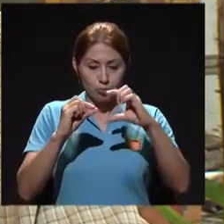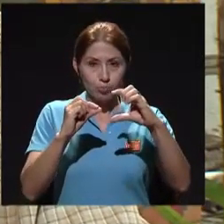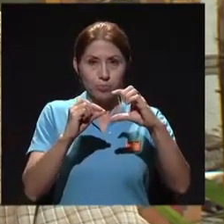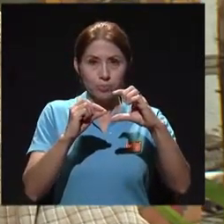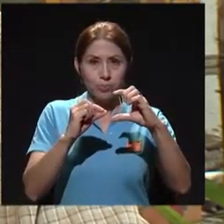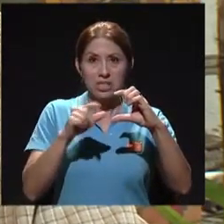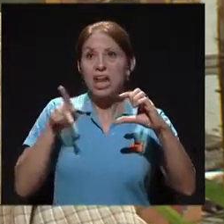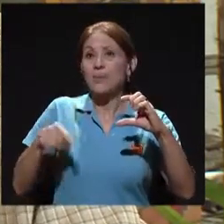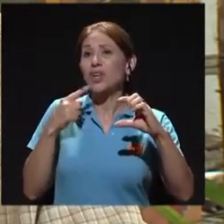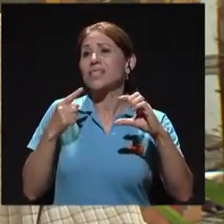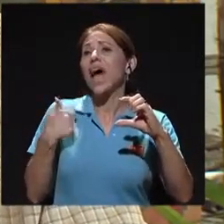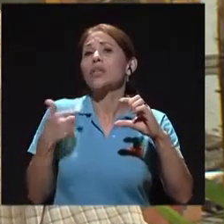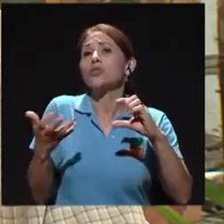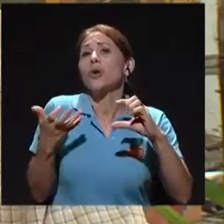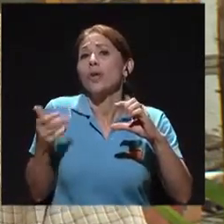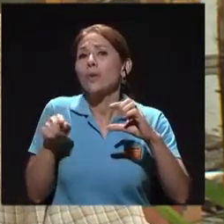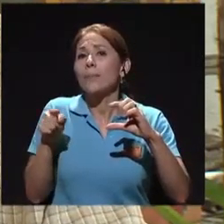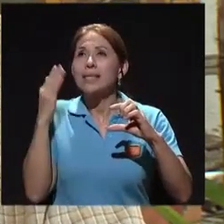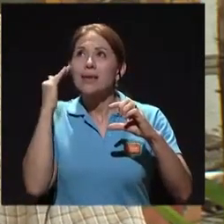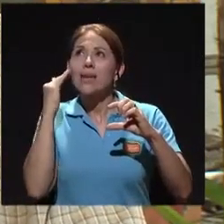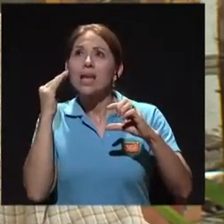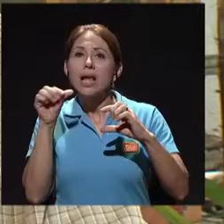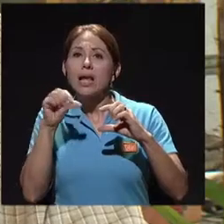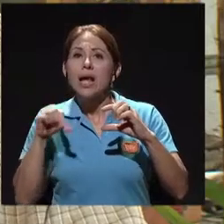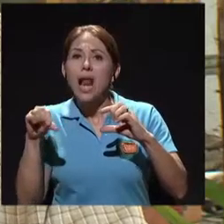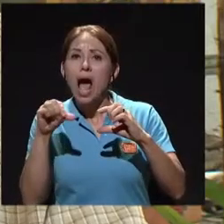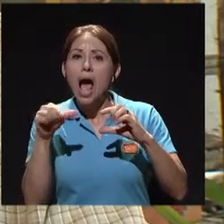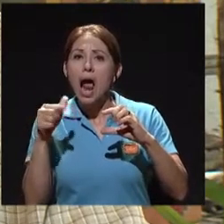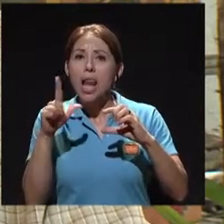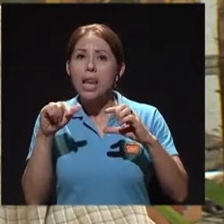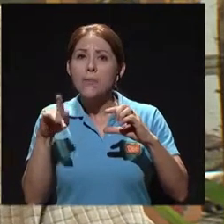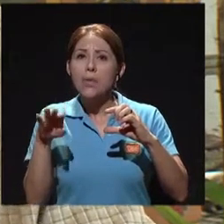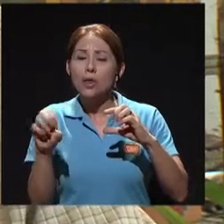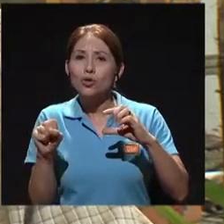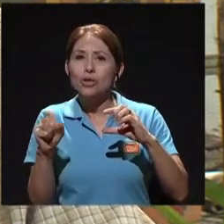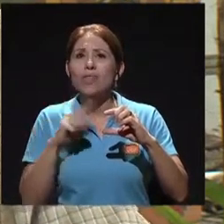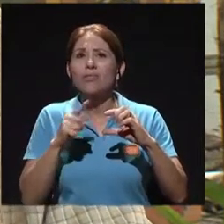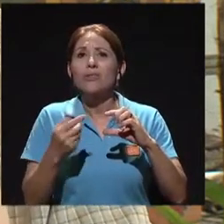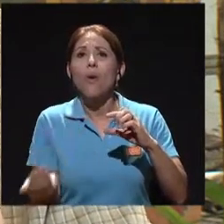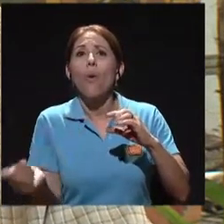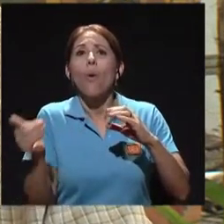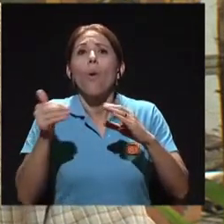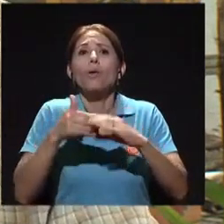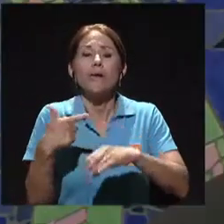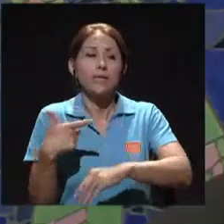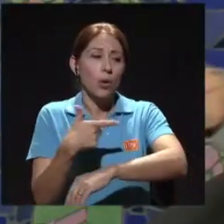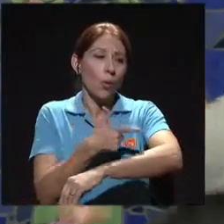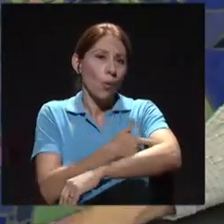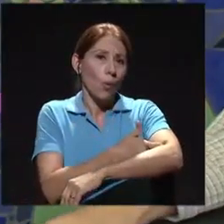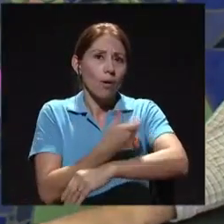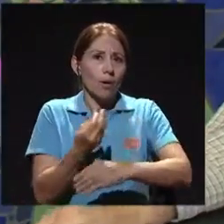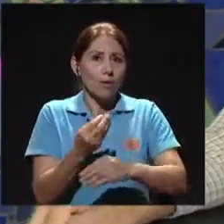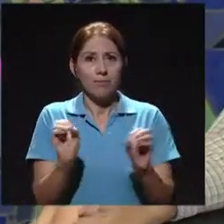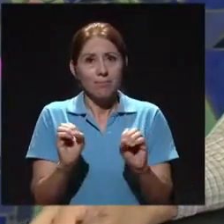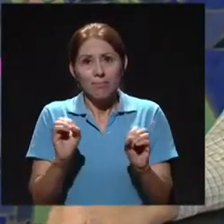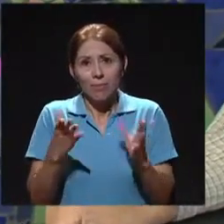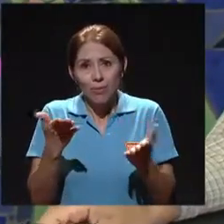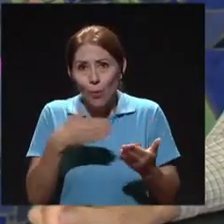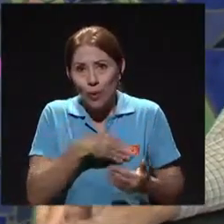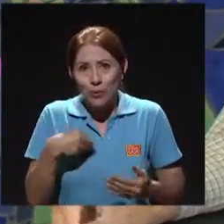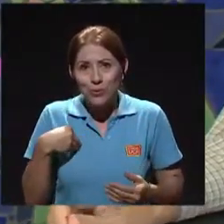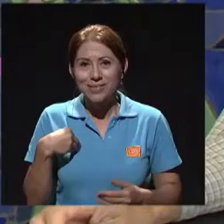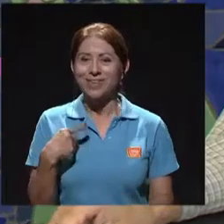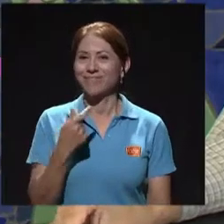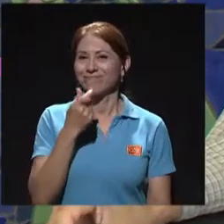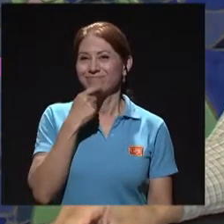tubo correcto, entonces hay que volver a hacer una punción venosa. Y pues a nadie le gusta que lo estén punzando, ¿verdad? Yo quería consultar